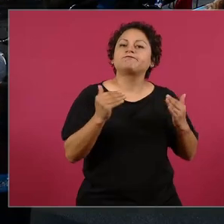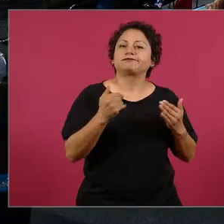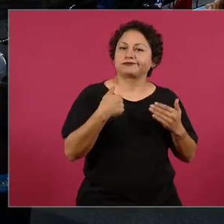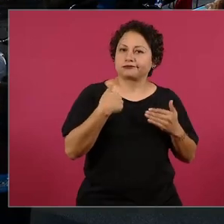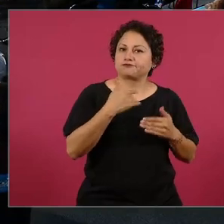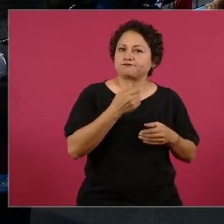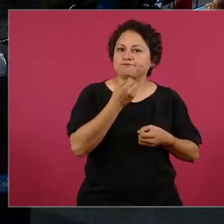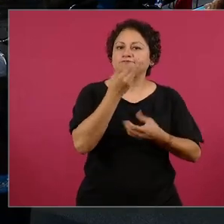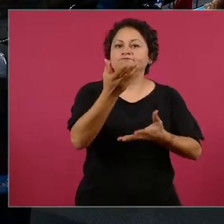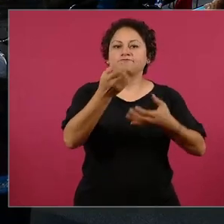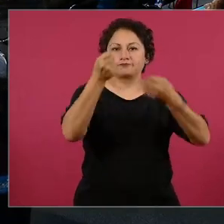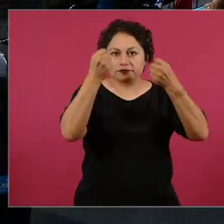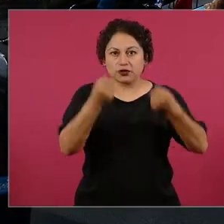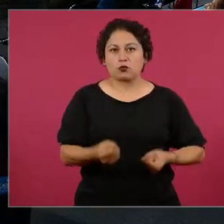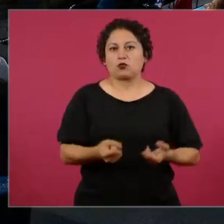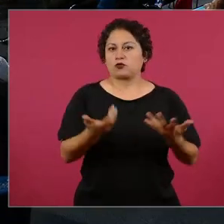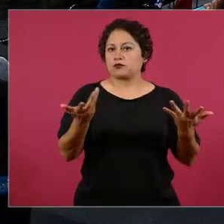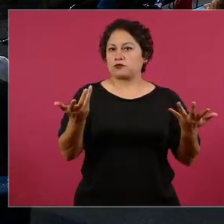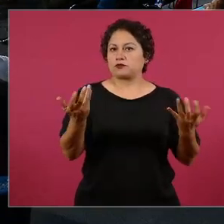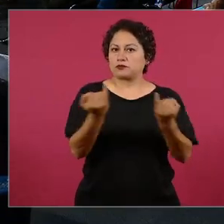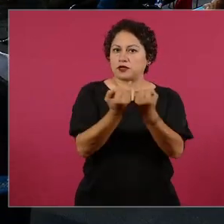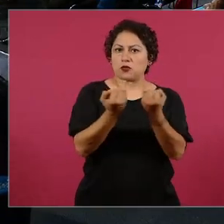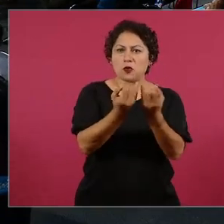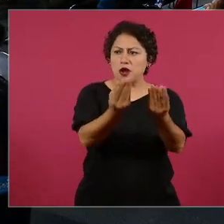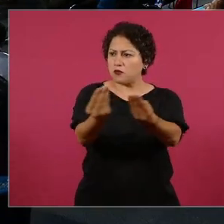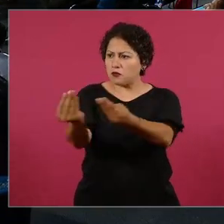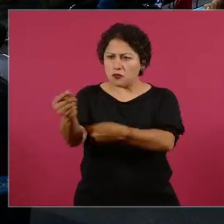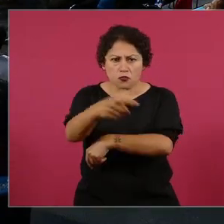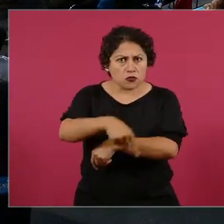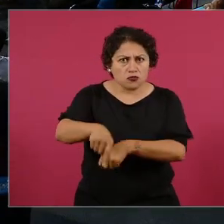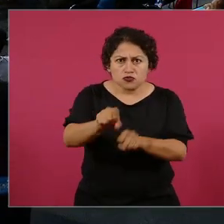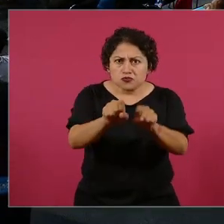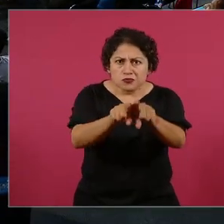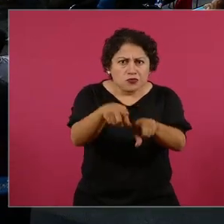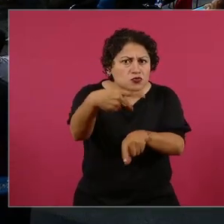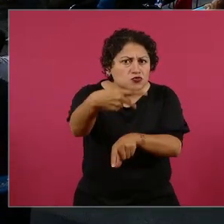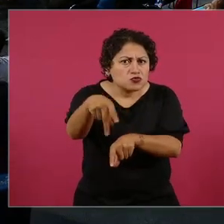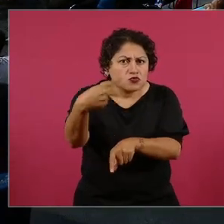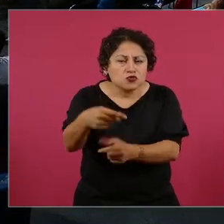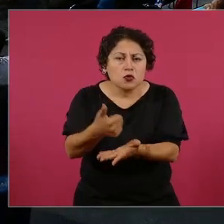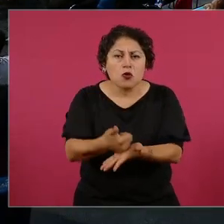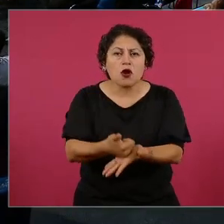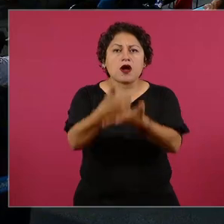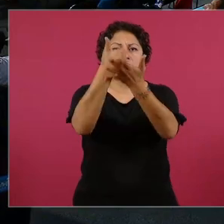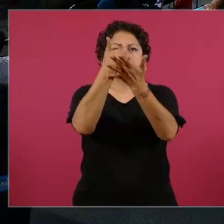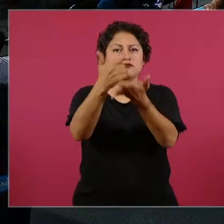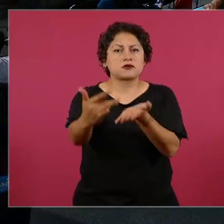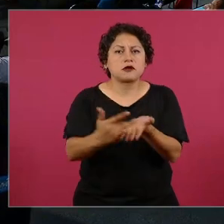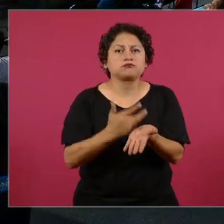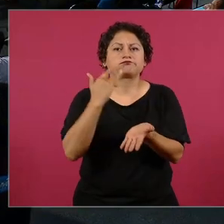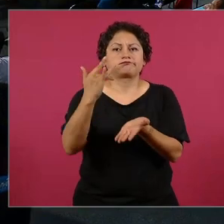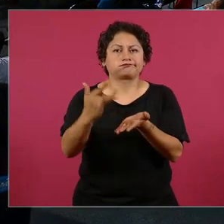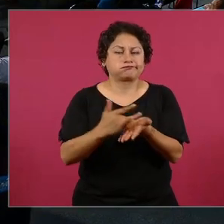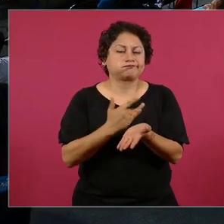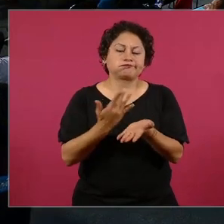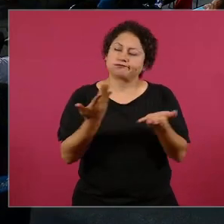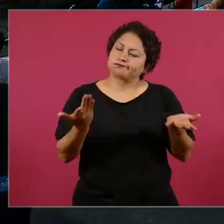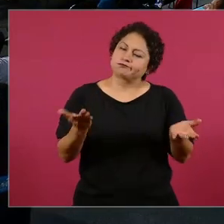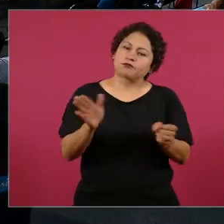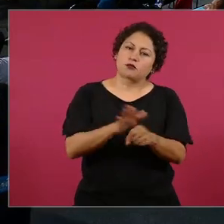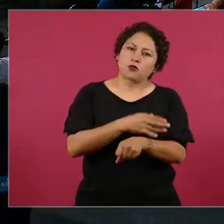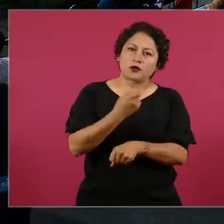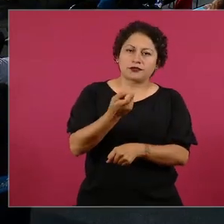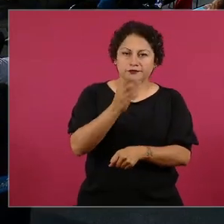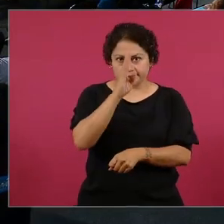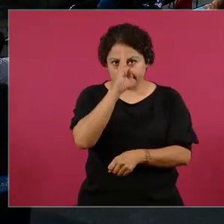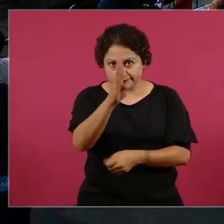Y así muchos me apoyan, y agradecerte bastante.